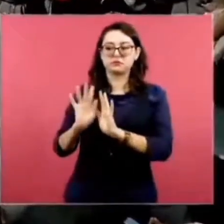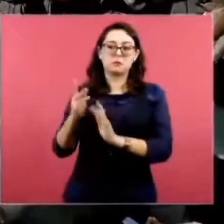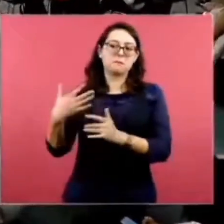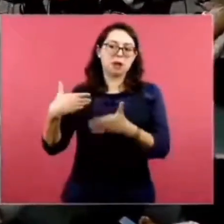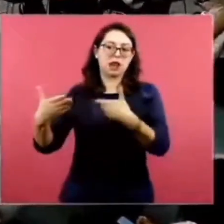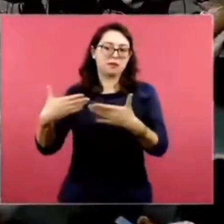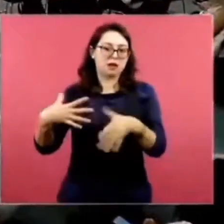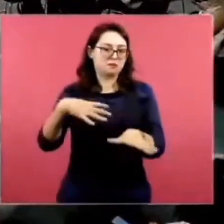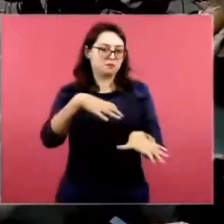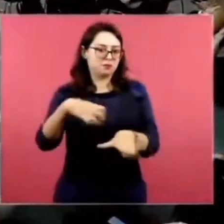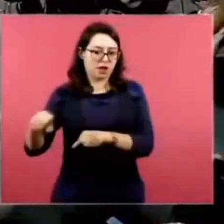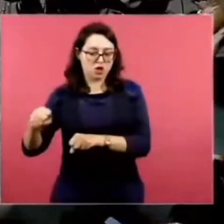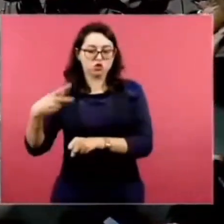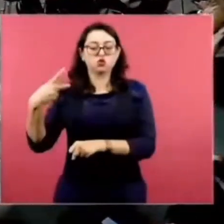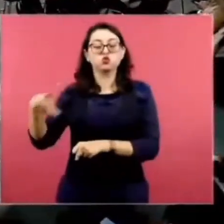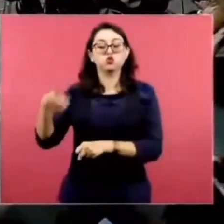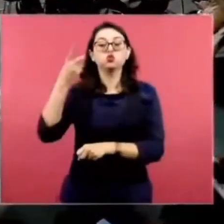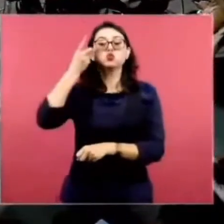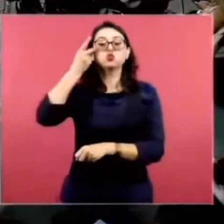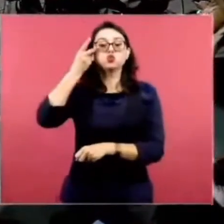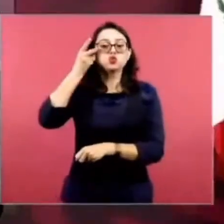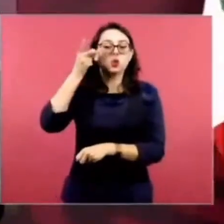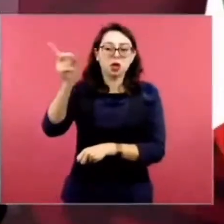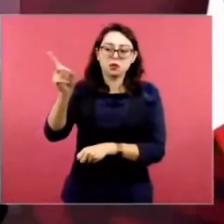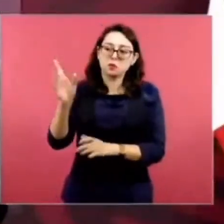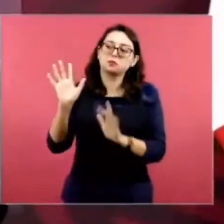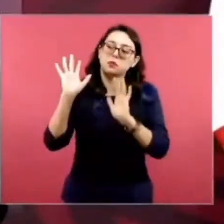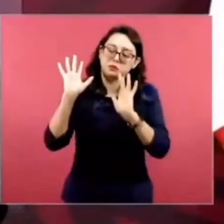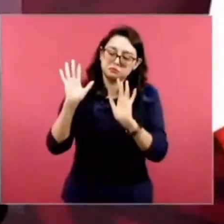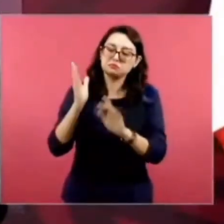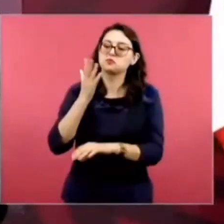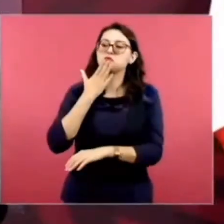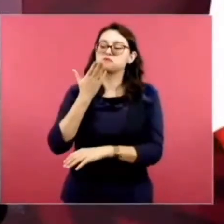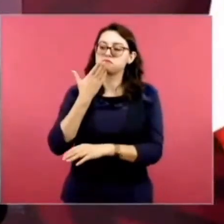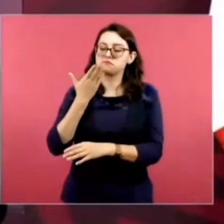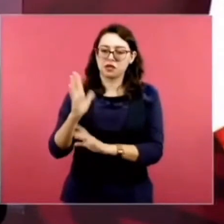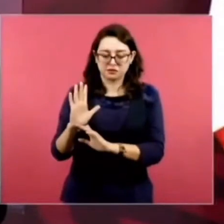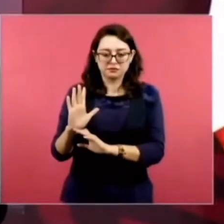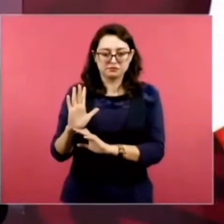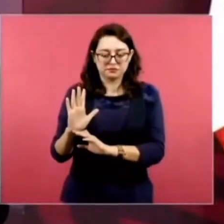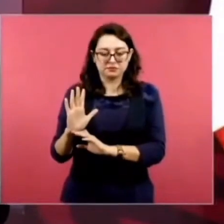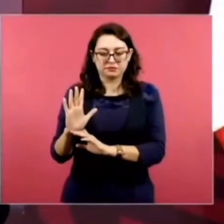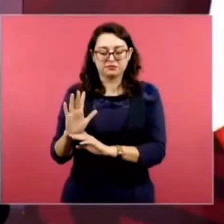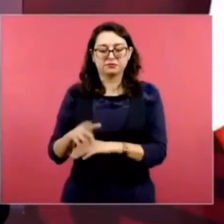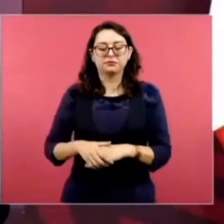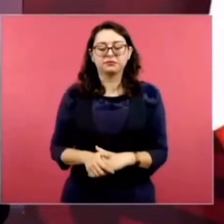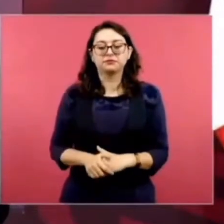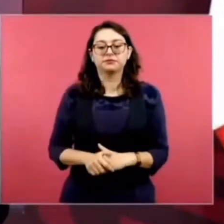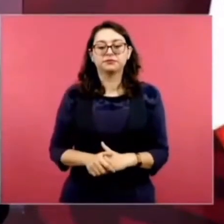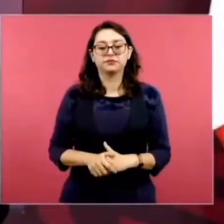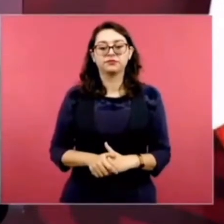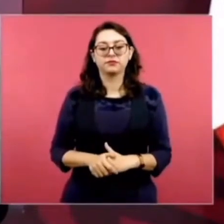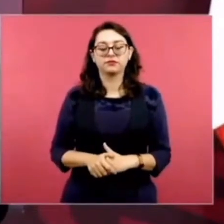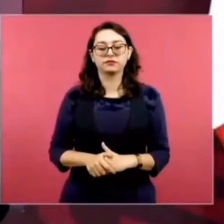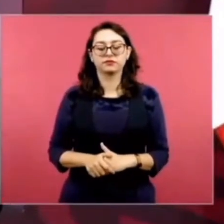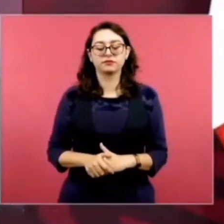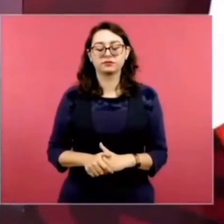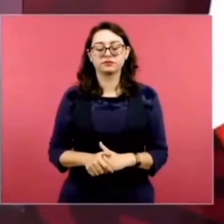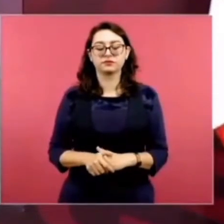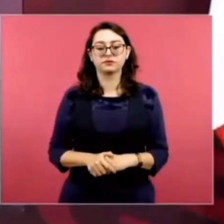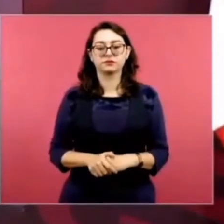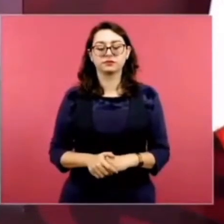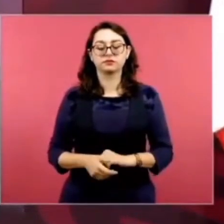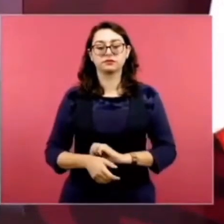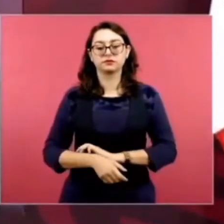dirigente panameño, se recuperó la soberanía de Panamá, el dominio